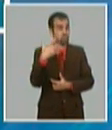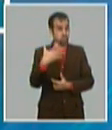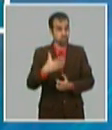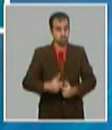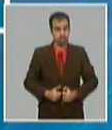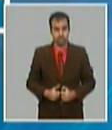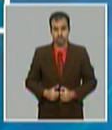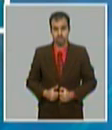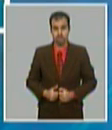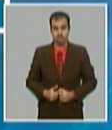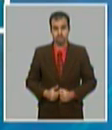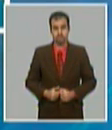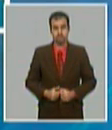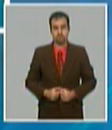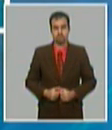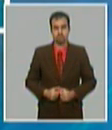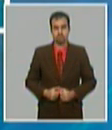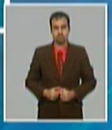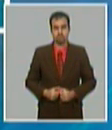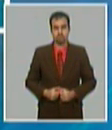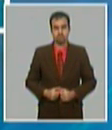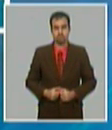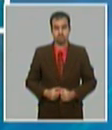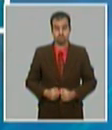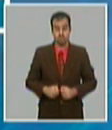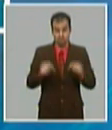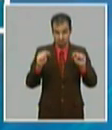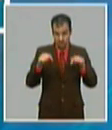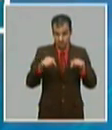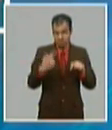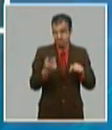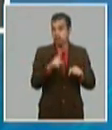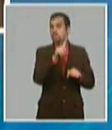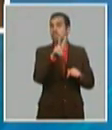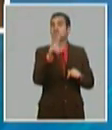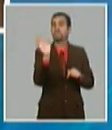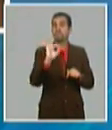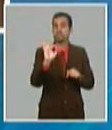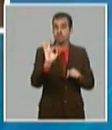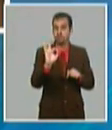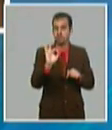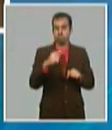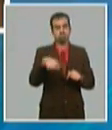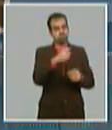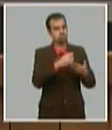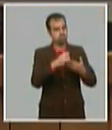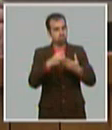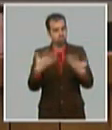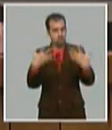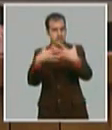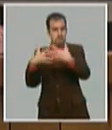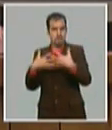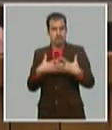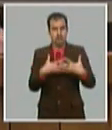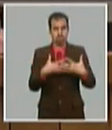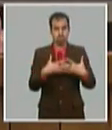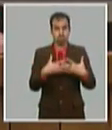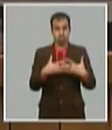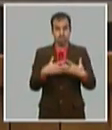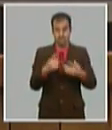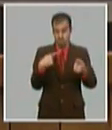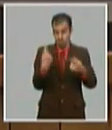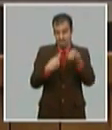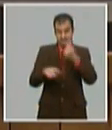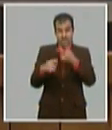hoy estamos en el entorno de un 12% de participación o sea cuando usted coge el nivel de ventas en MLC que